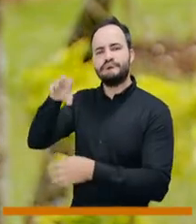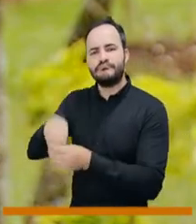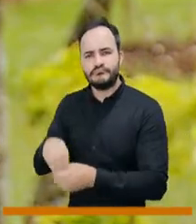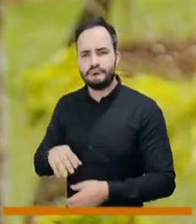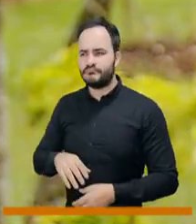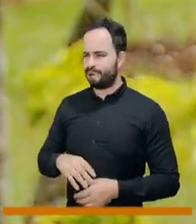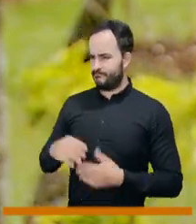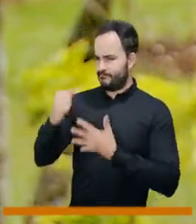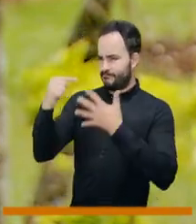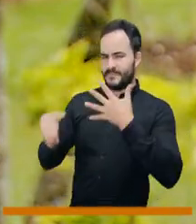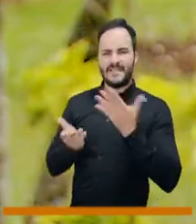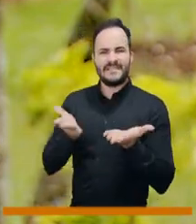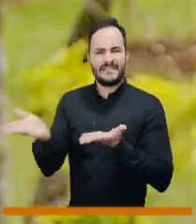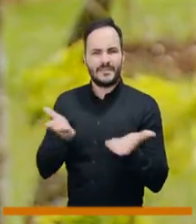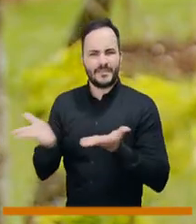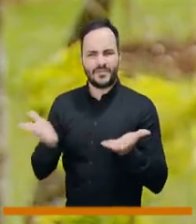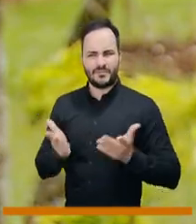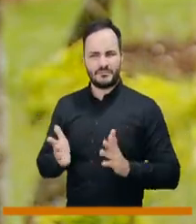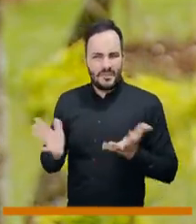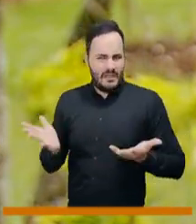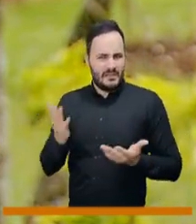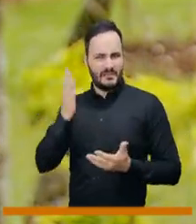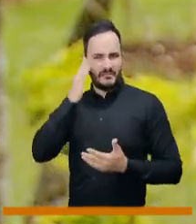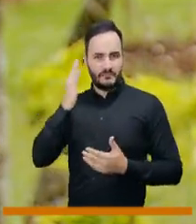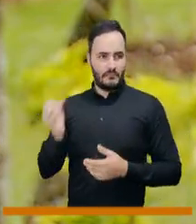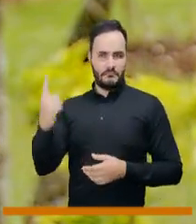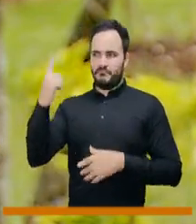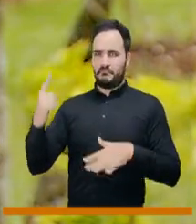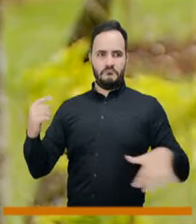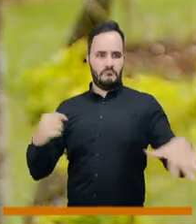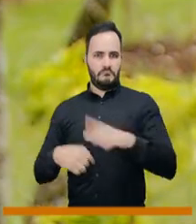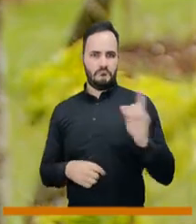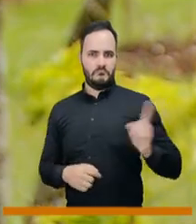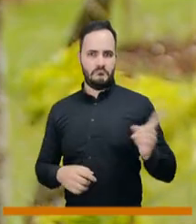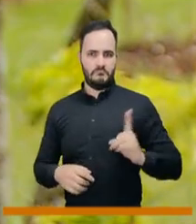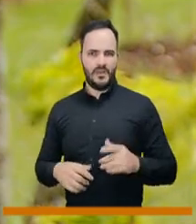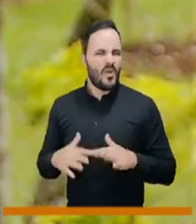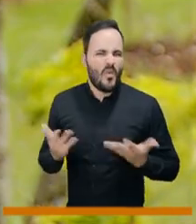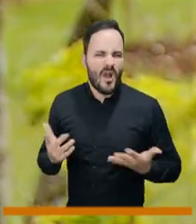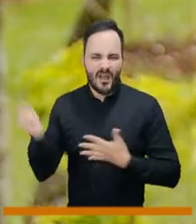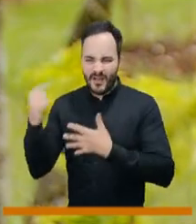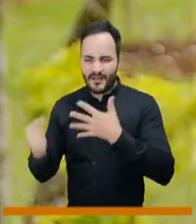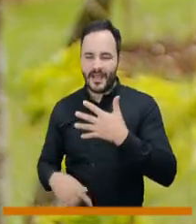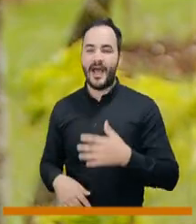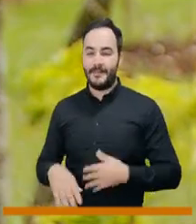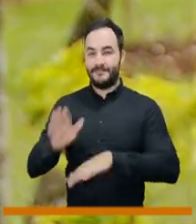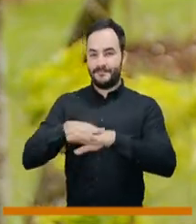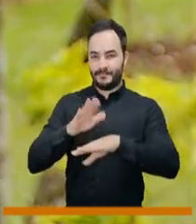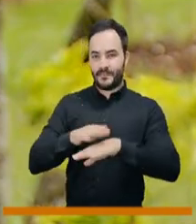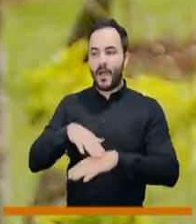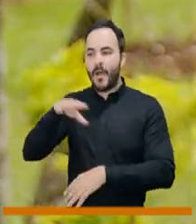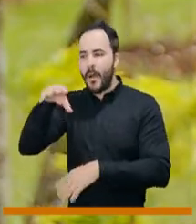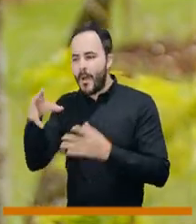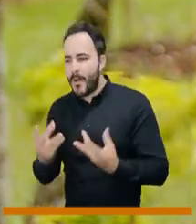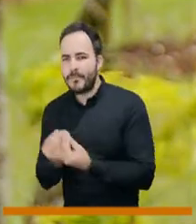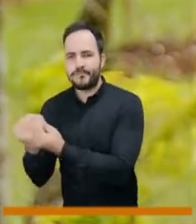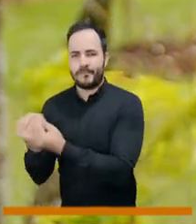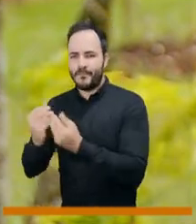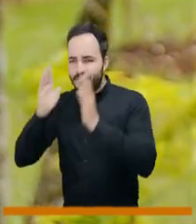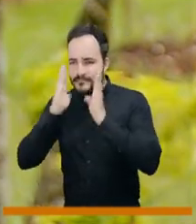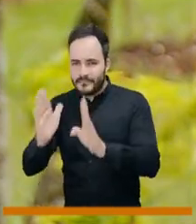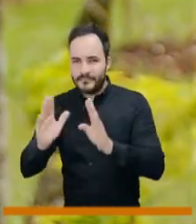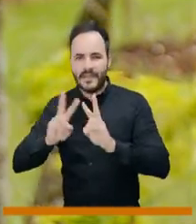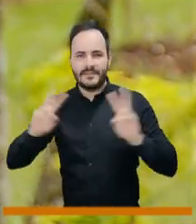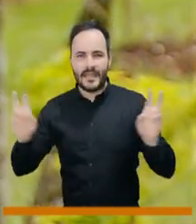algunos de los servicios que hacen único y especial al hospital mental. Y es precisamente la unidad de